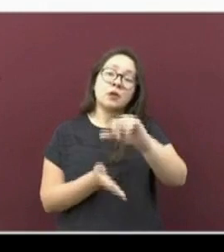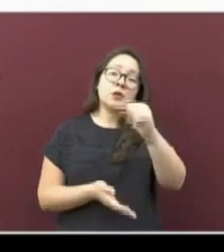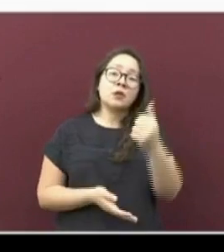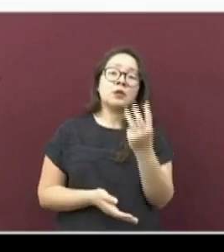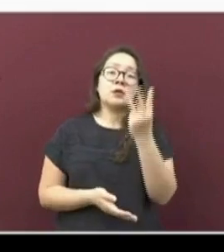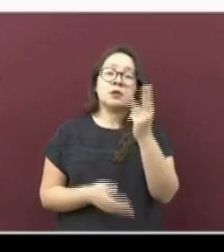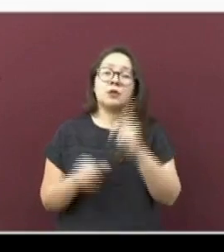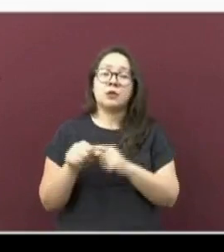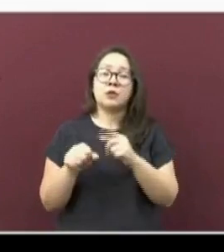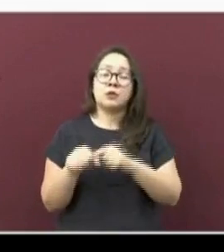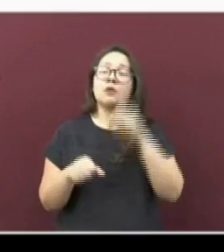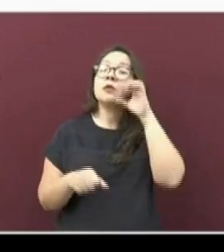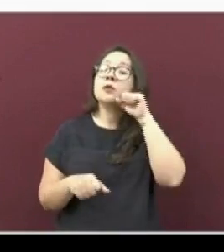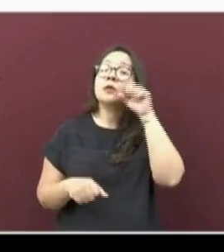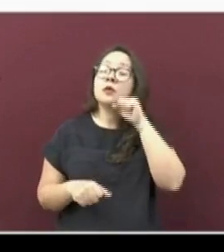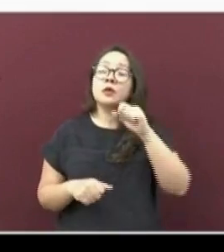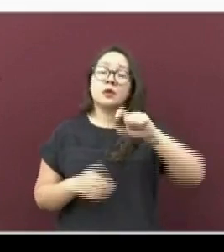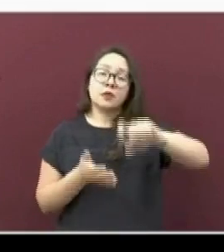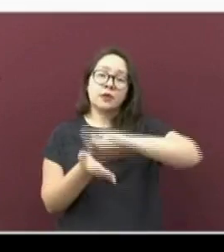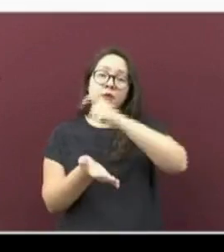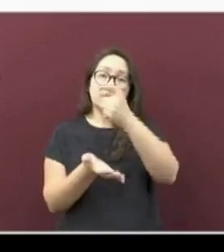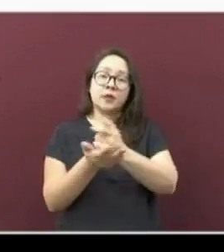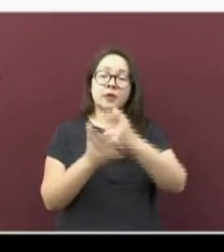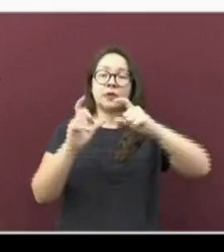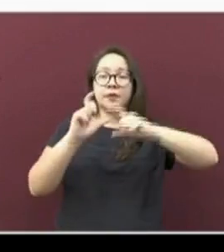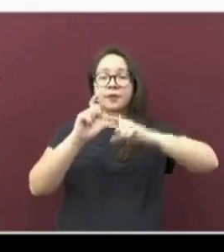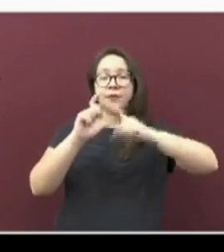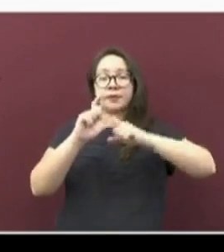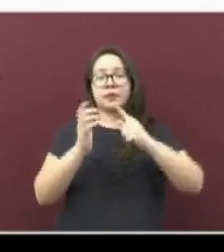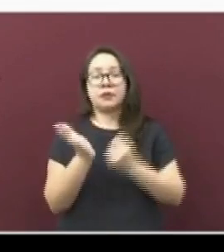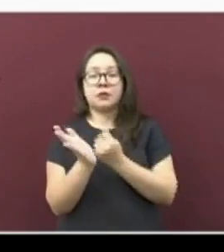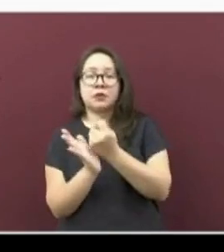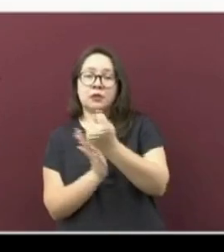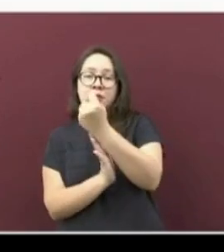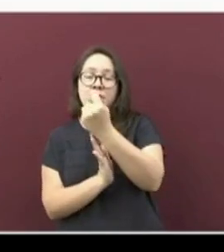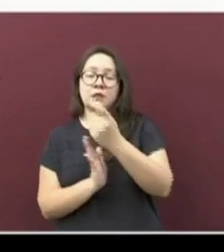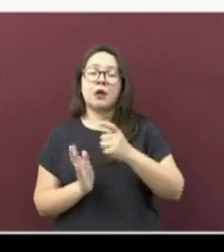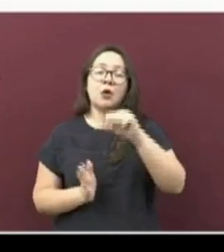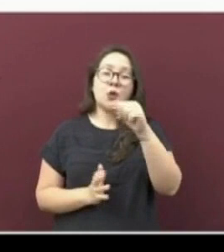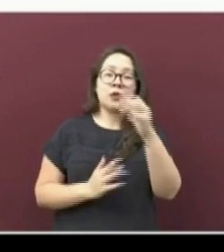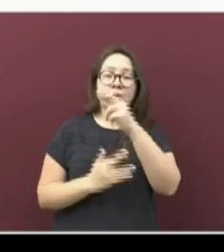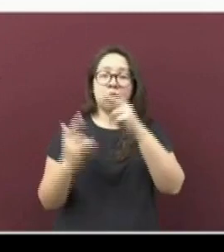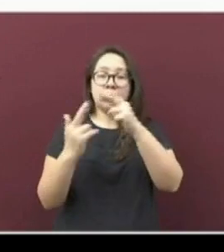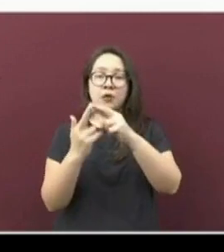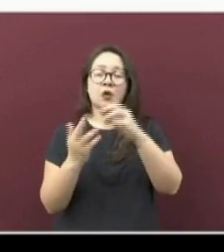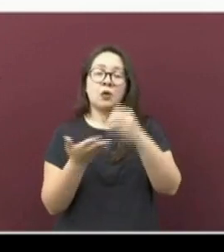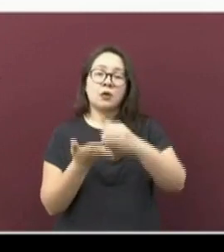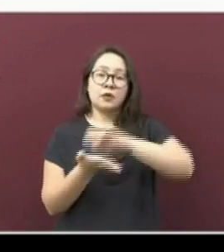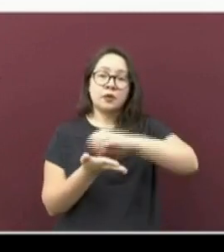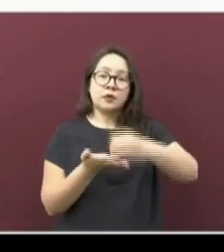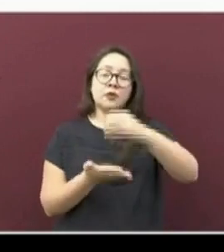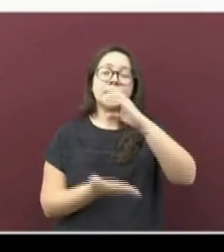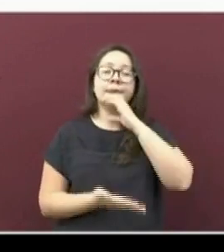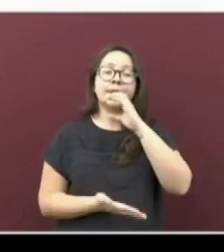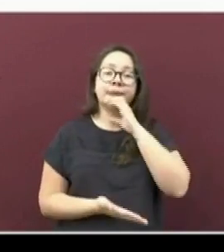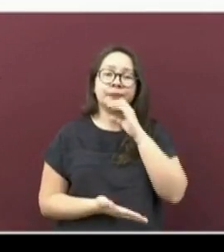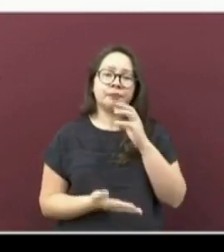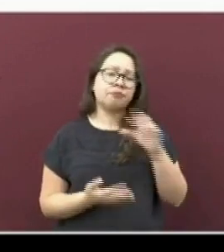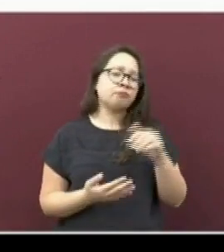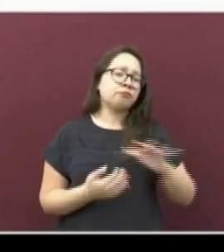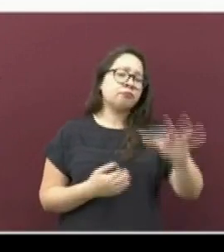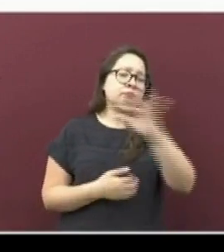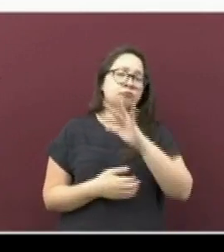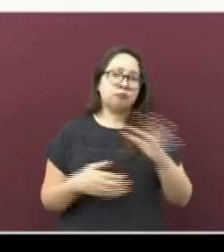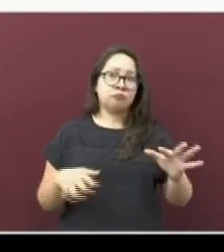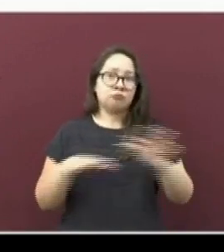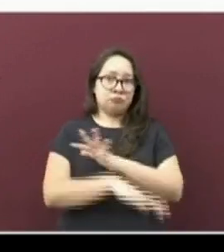Naranja, Jalapa, Jico y Teocelo. La región Orizaba-Córdoba, al igual que el resto de las regiones, presenta